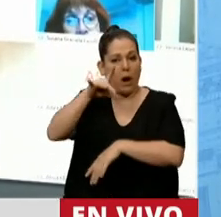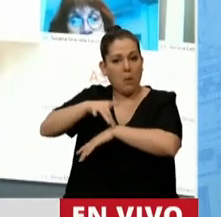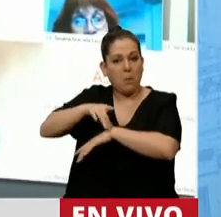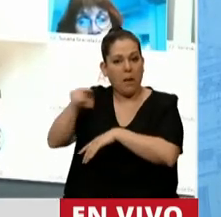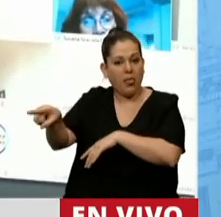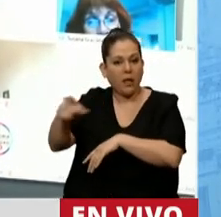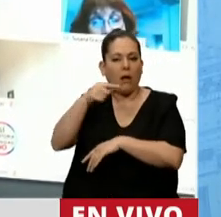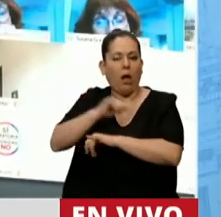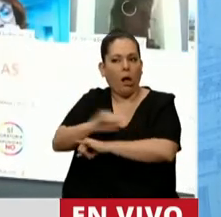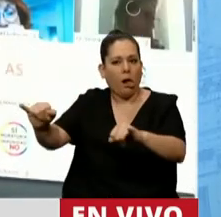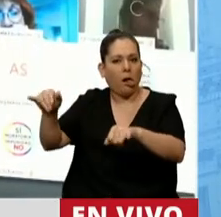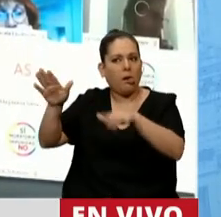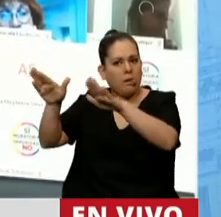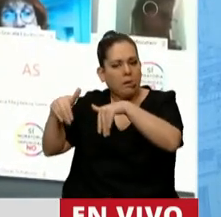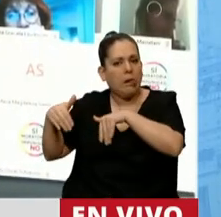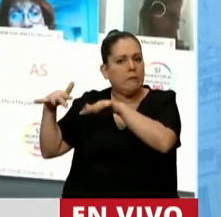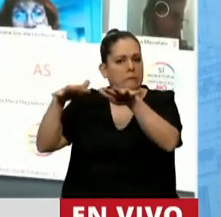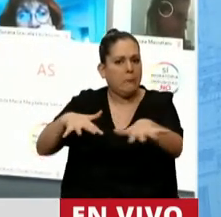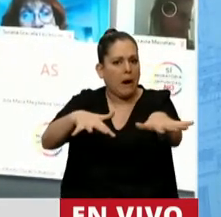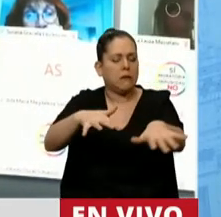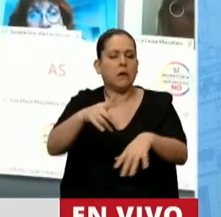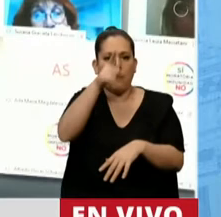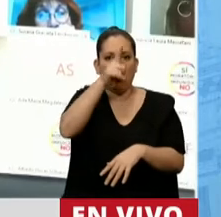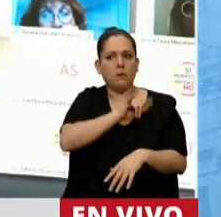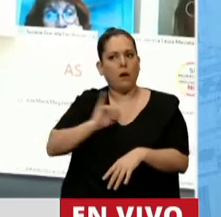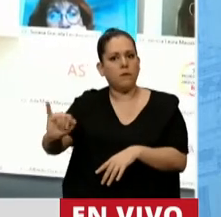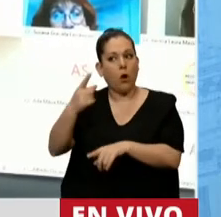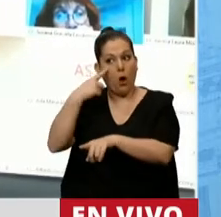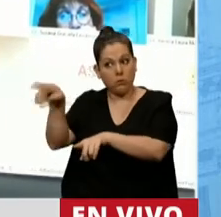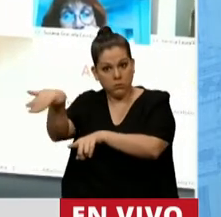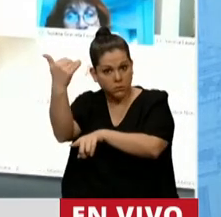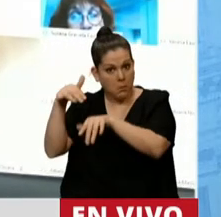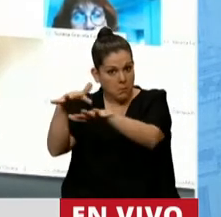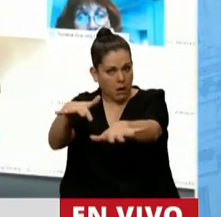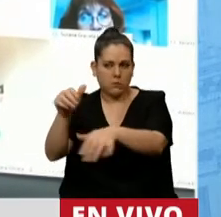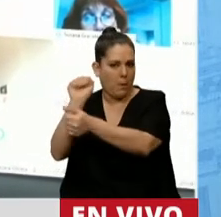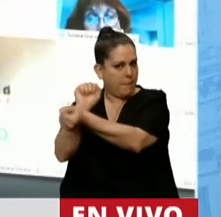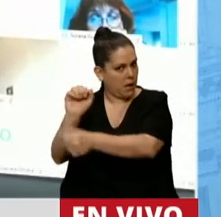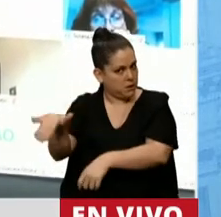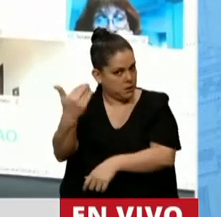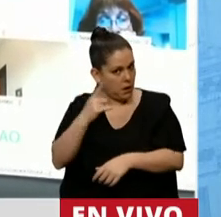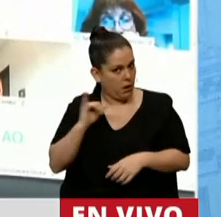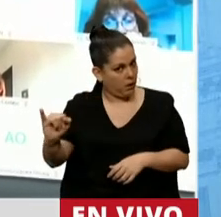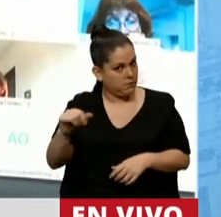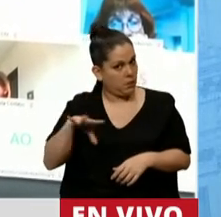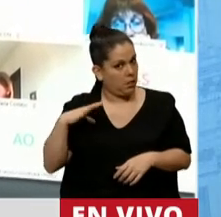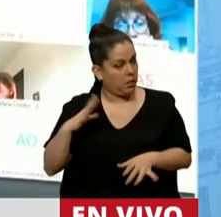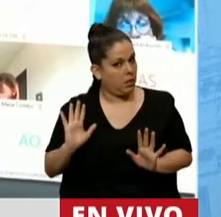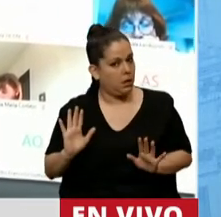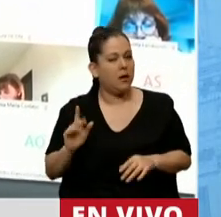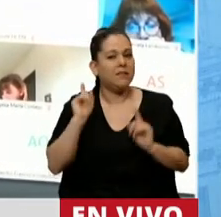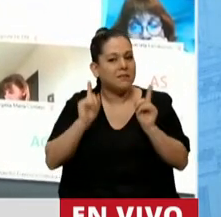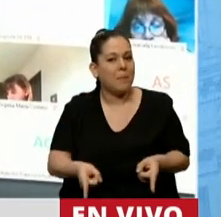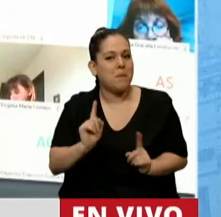convocatoria a una marcha en donde la policía la llamó y le dijo que si iba a la marcha la iban a meter presa. También usted, señor Ministro,